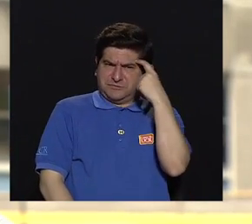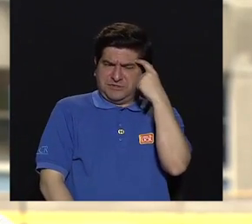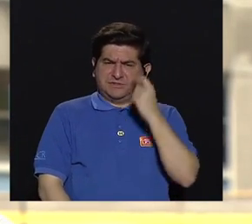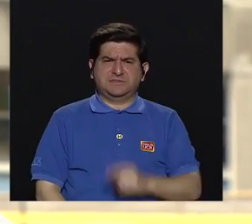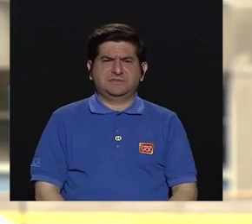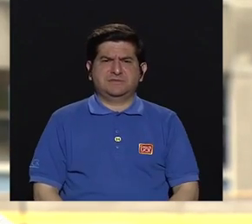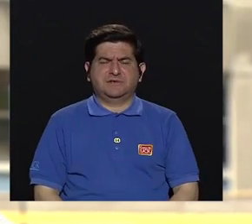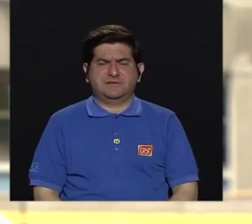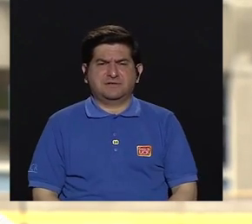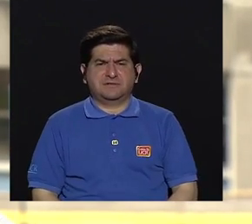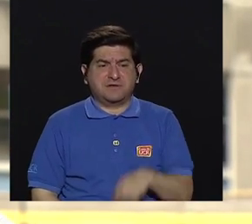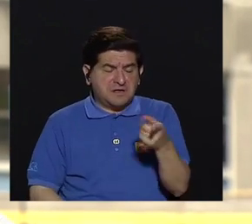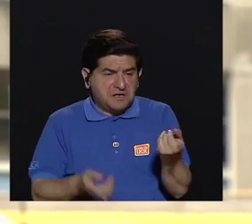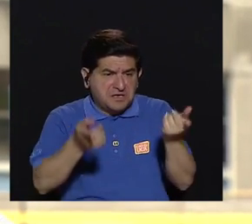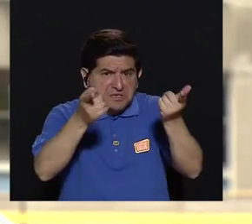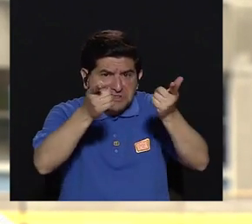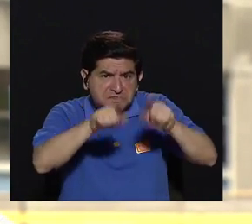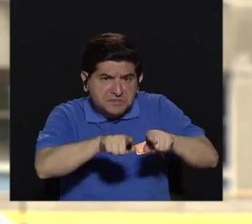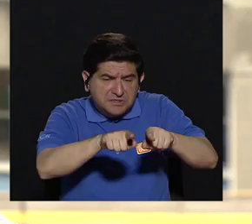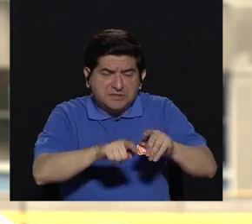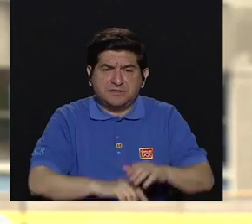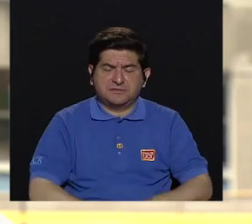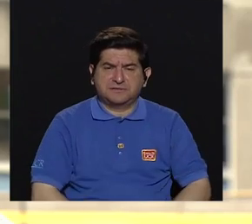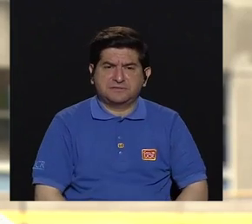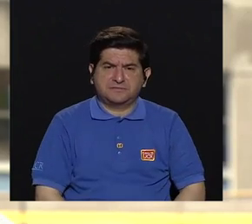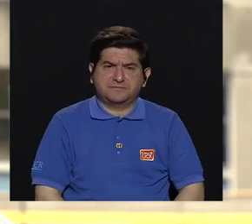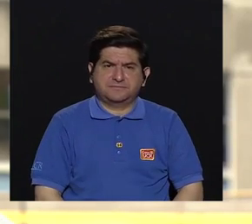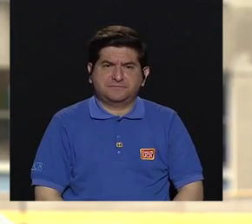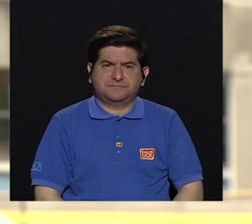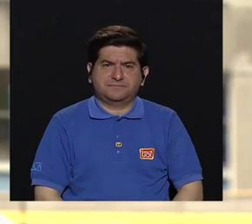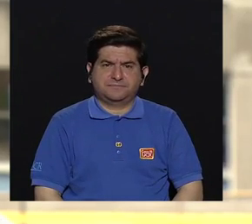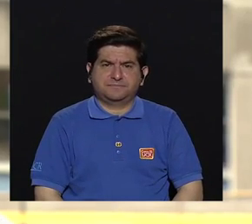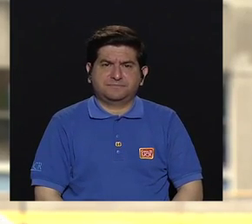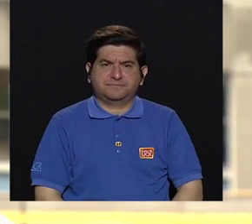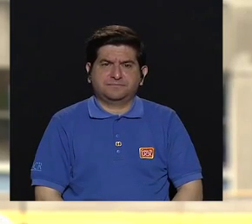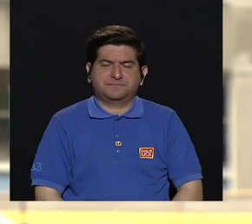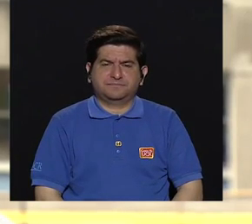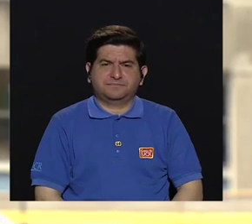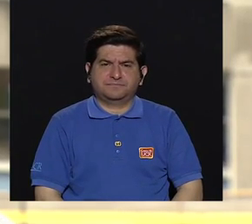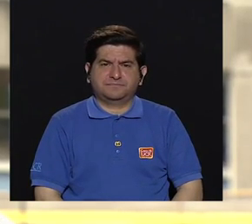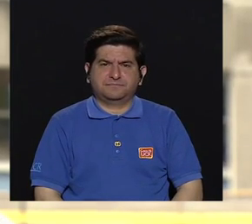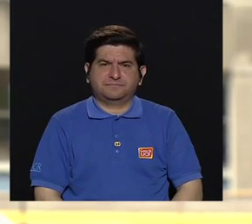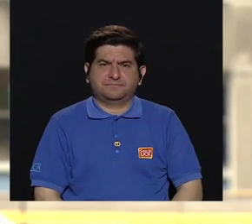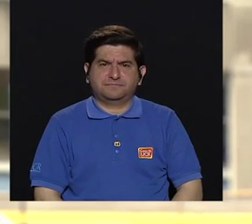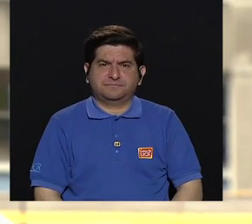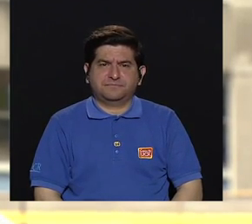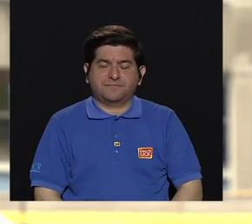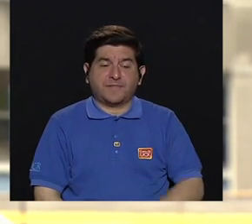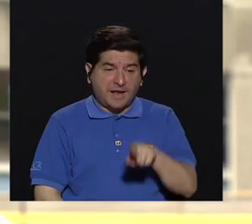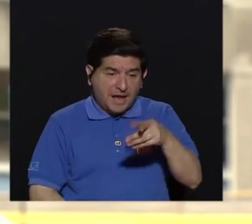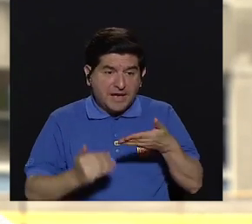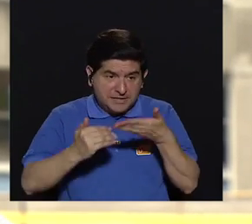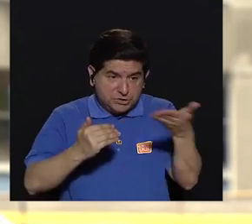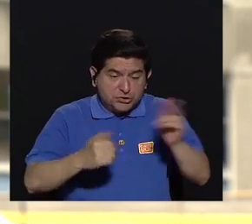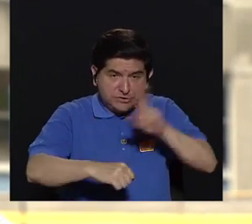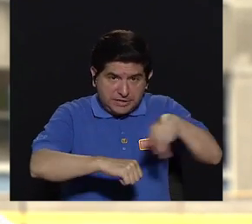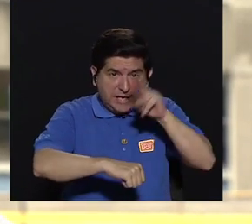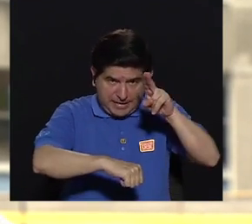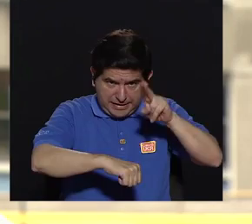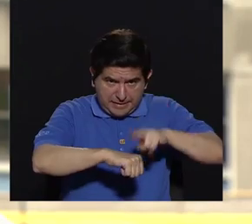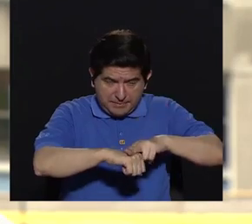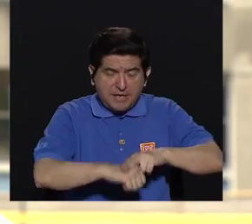vienen esos aspectos, ¿verdad?, esos elementos